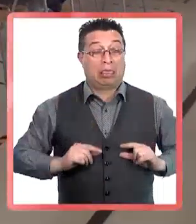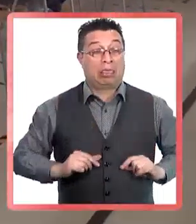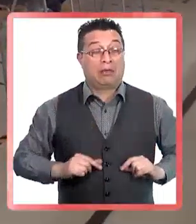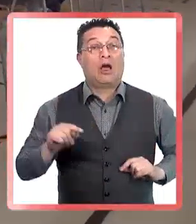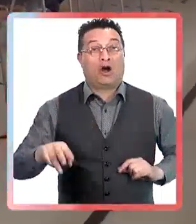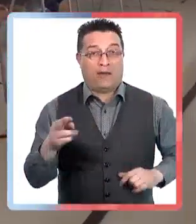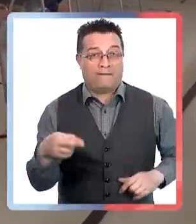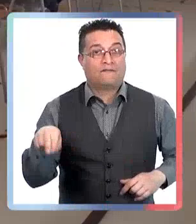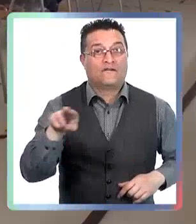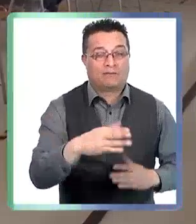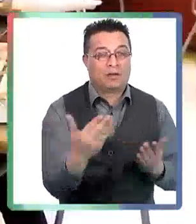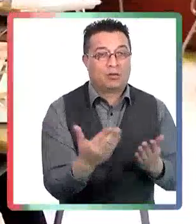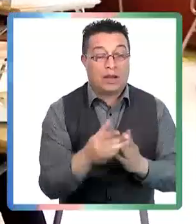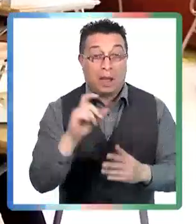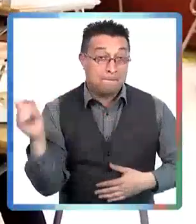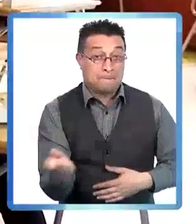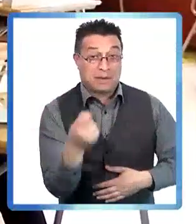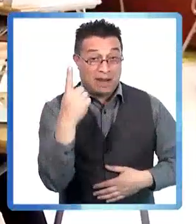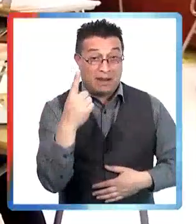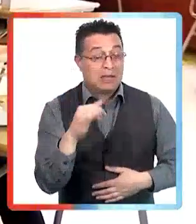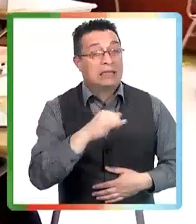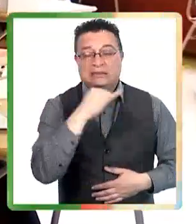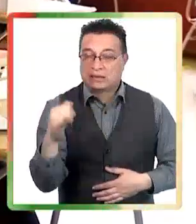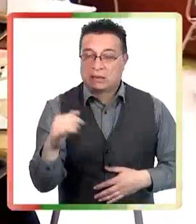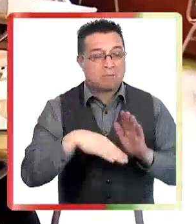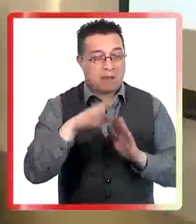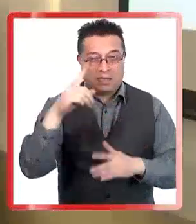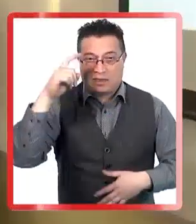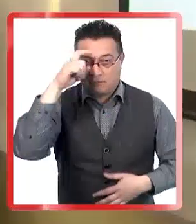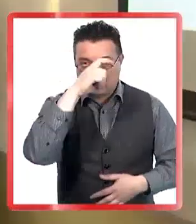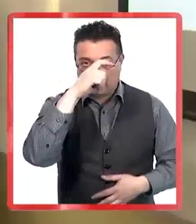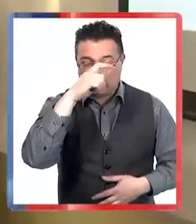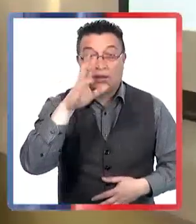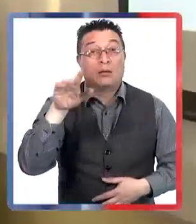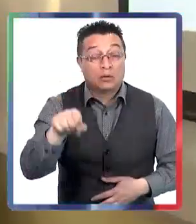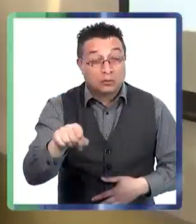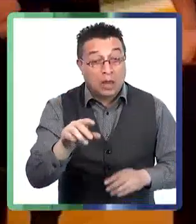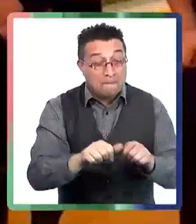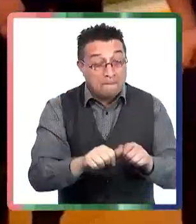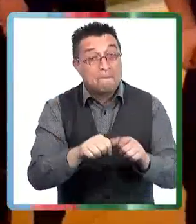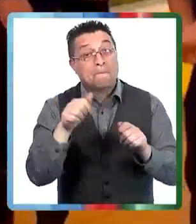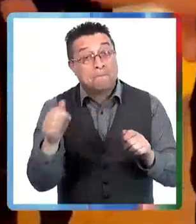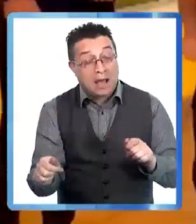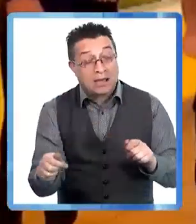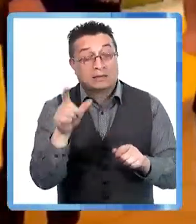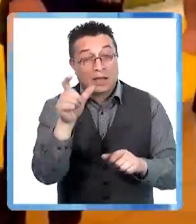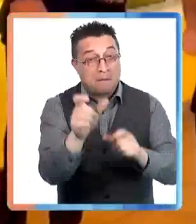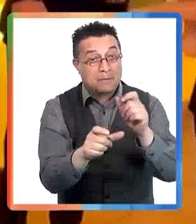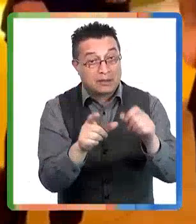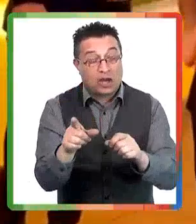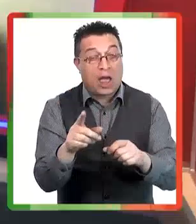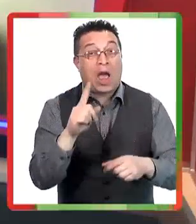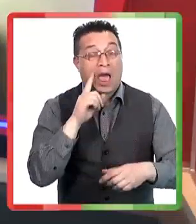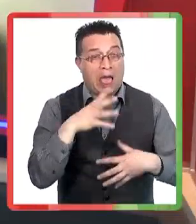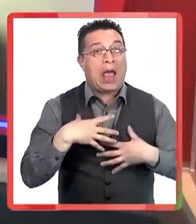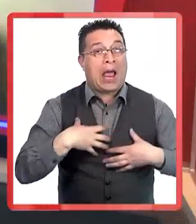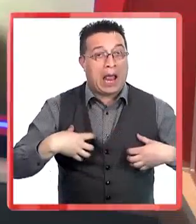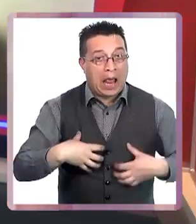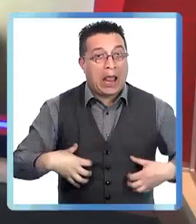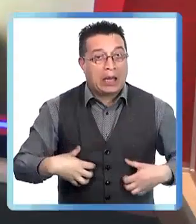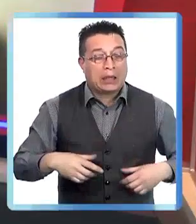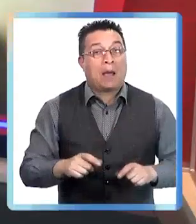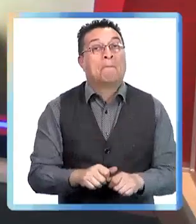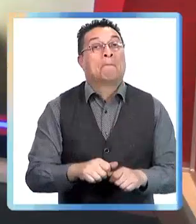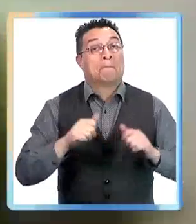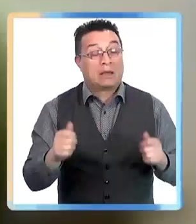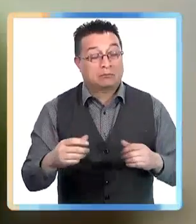este año volvieron a clases. La primera infección es siempre la más compleja. Pero si a eso le agregamos que la persona es alérgica, uf.